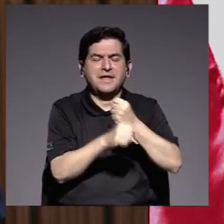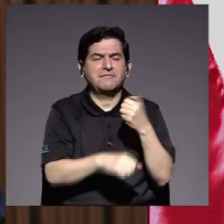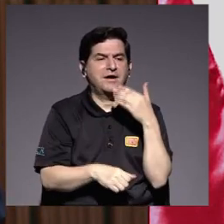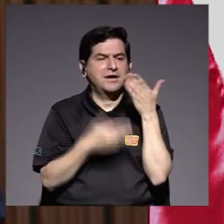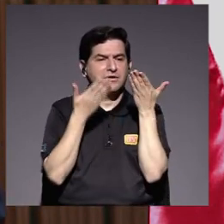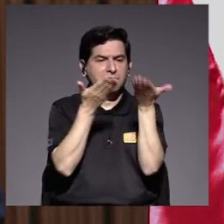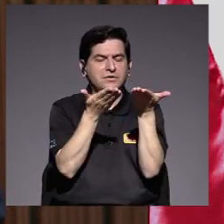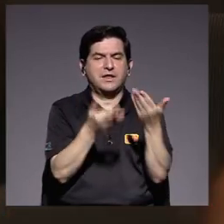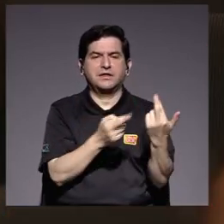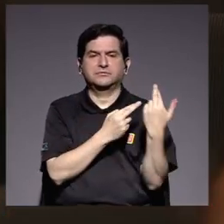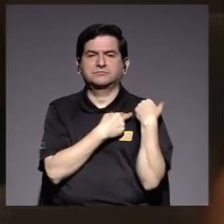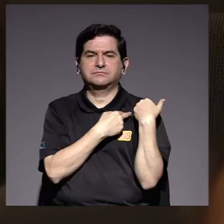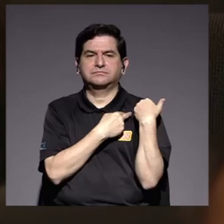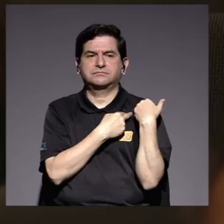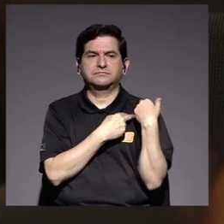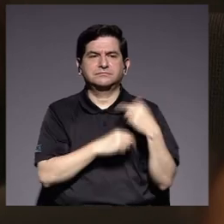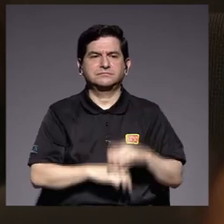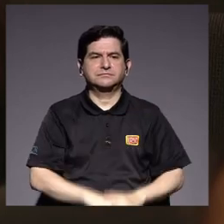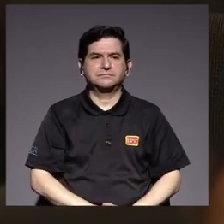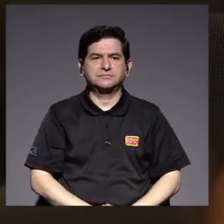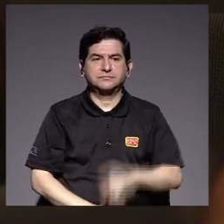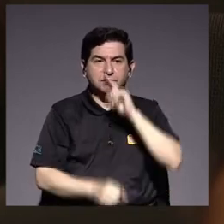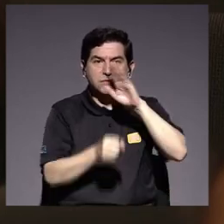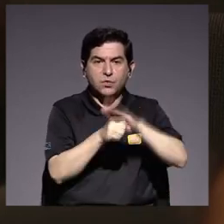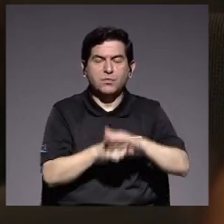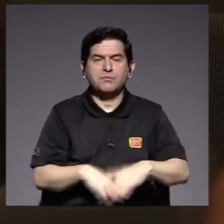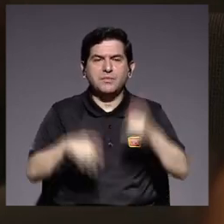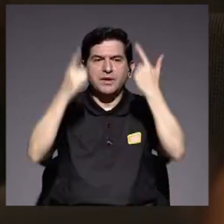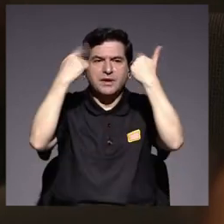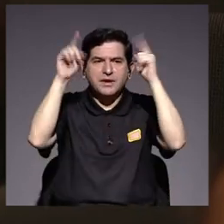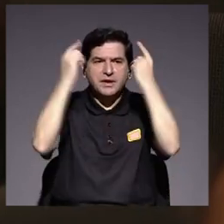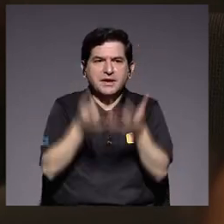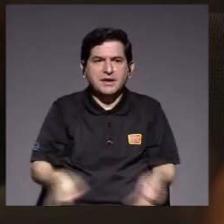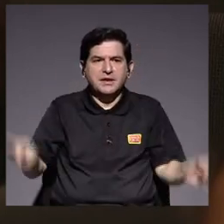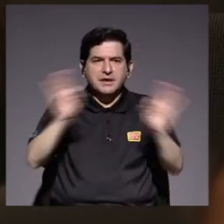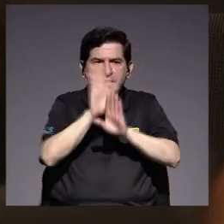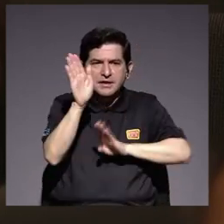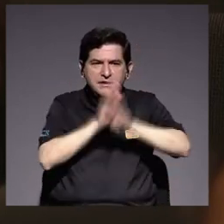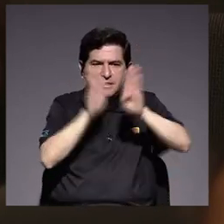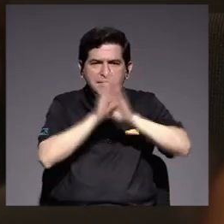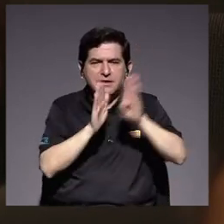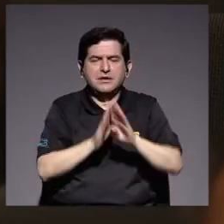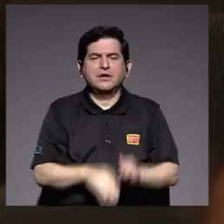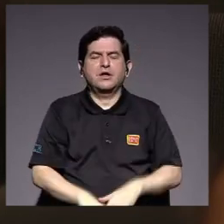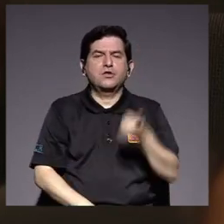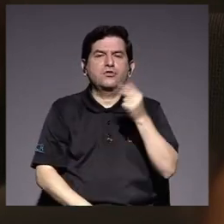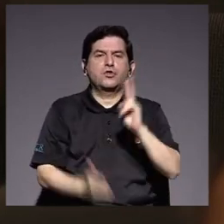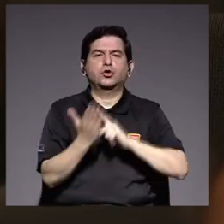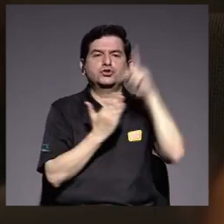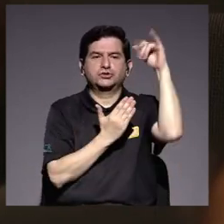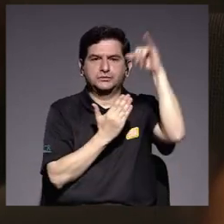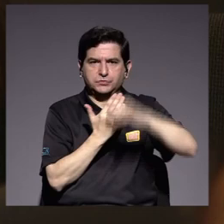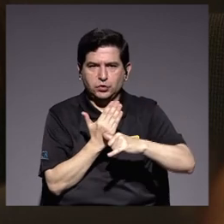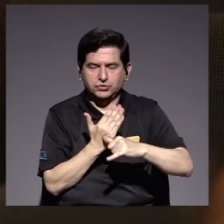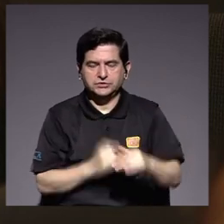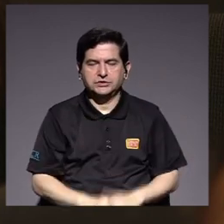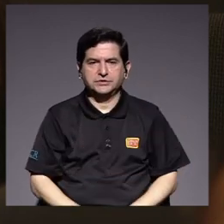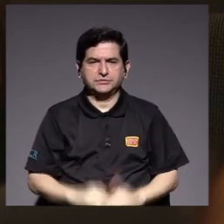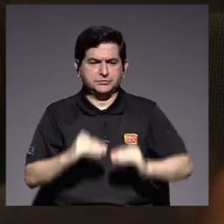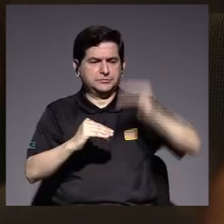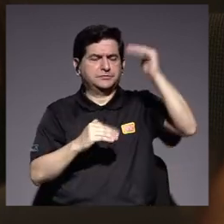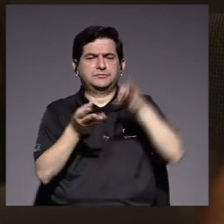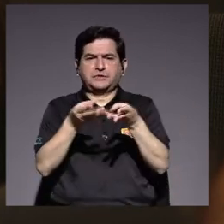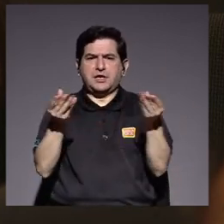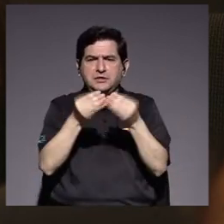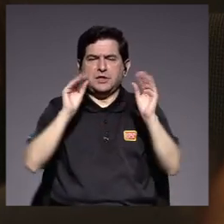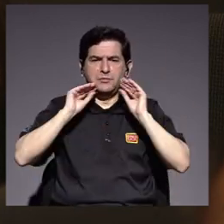encomendadas, alcanzando logros importantes mediante el desarrollo de más de doce proyectos con una alta producción